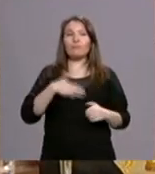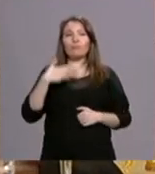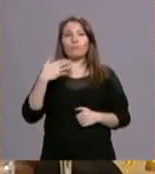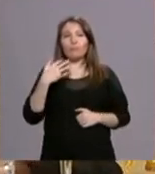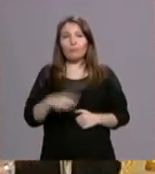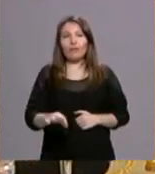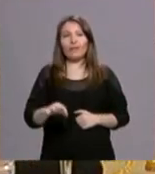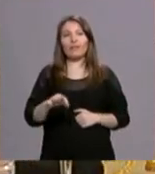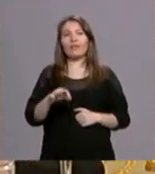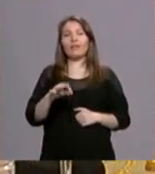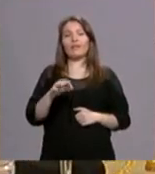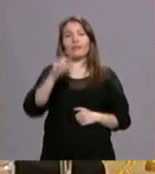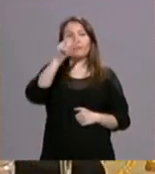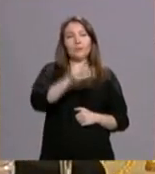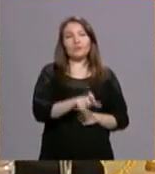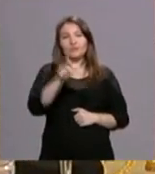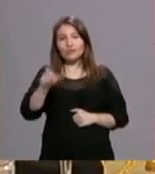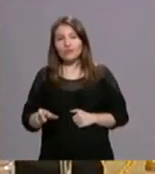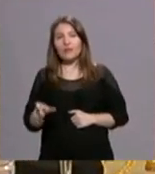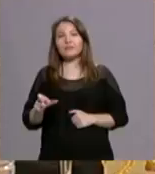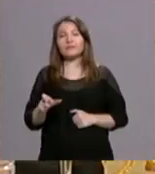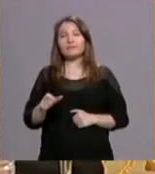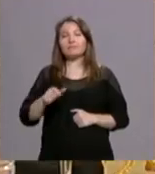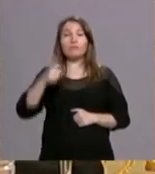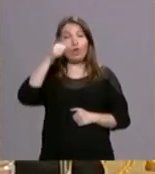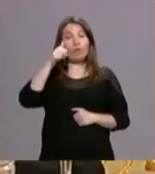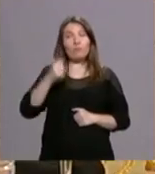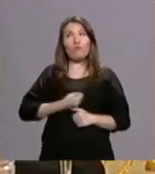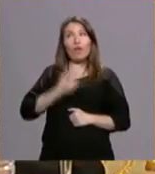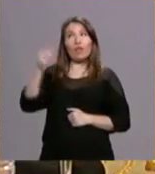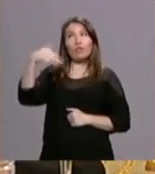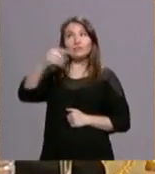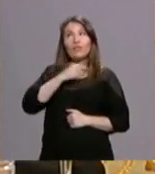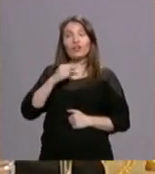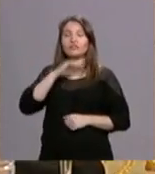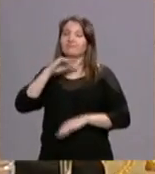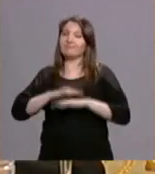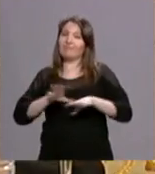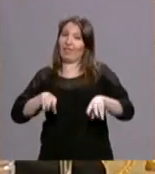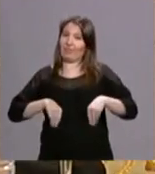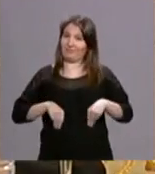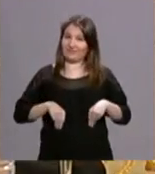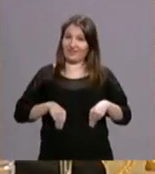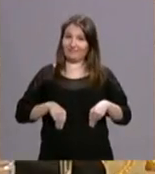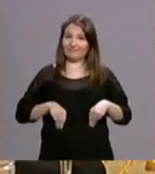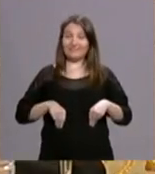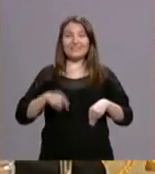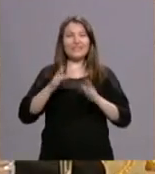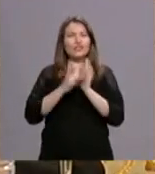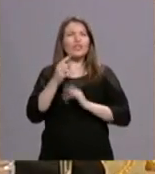o sea un lugar donde hay hombres que acepten la propuesta de Cristo. Dan de comer